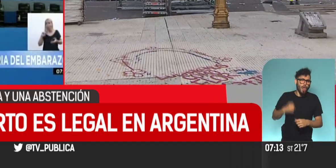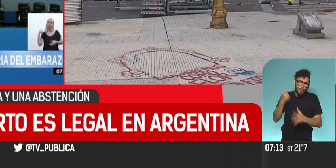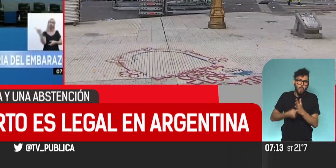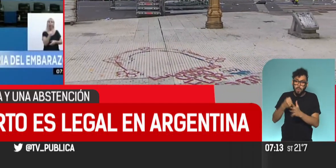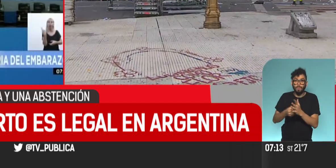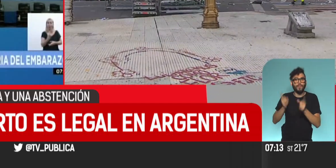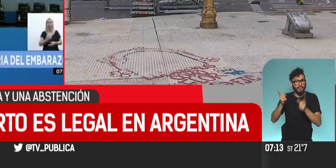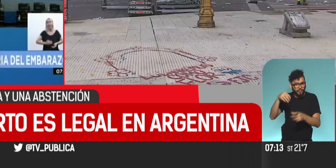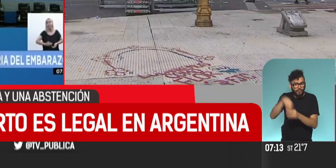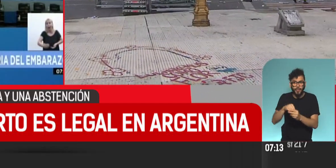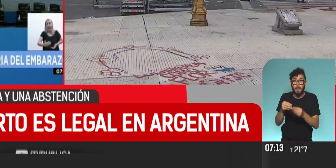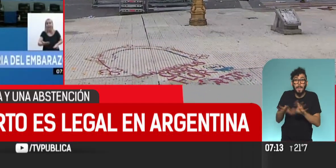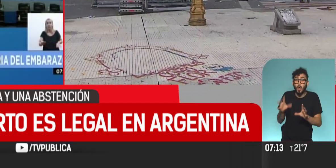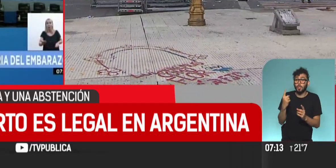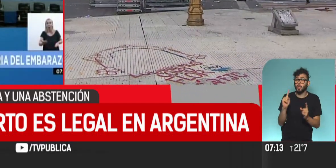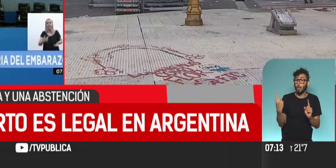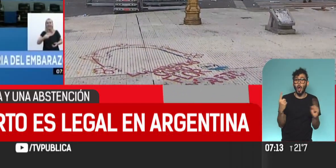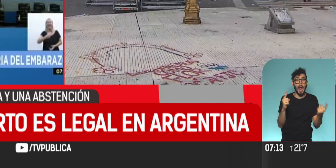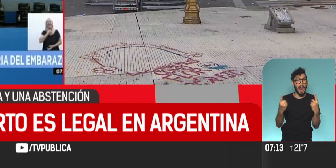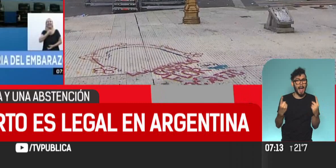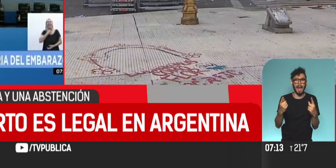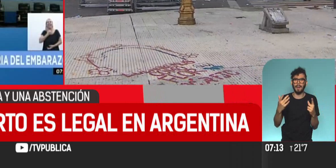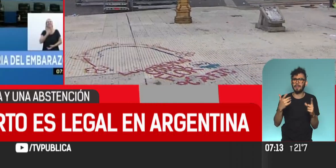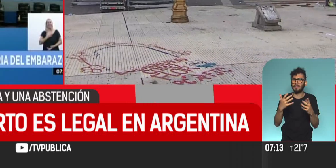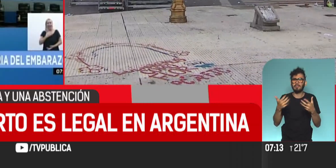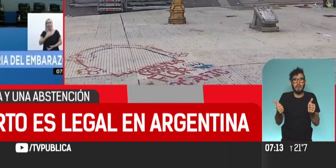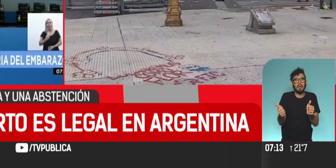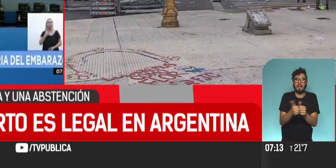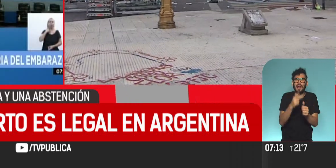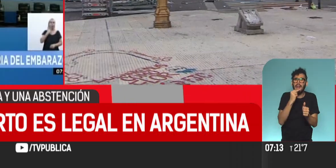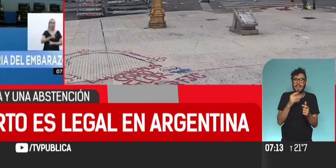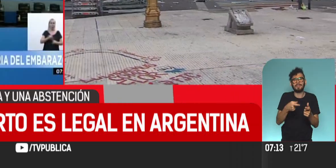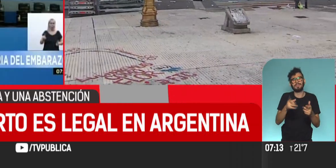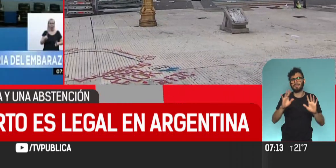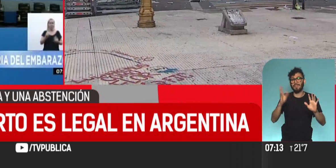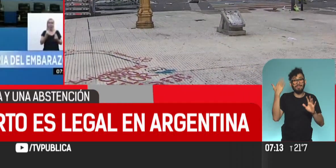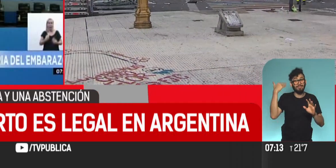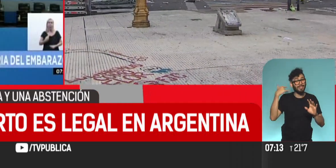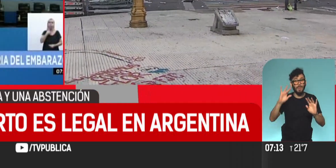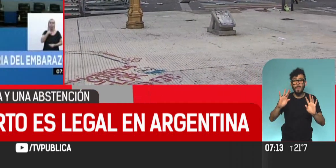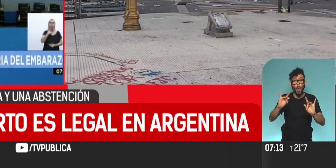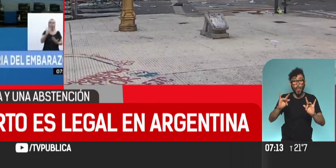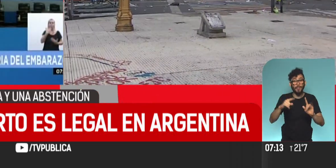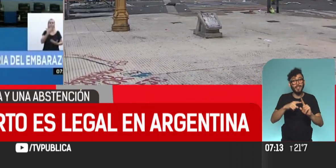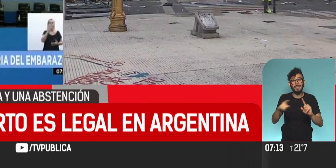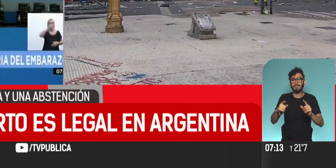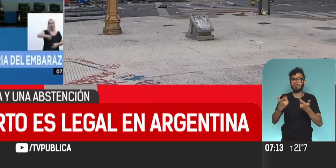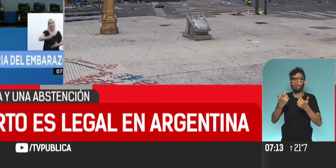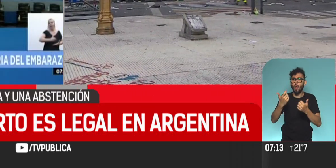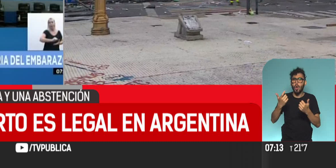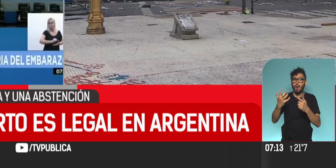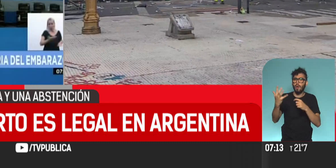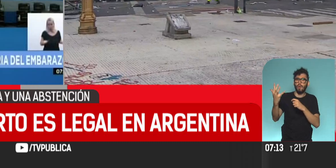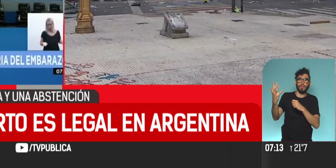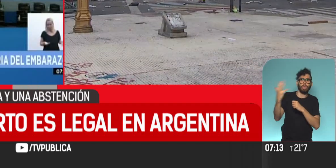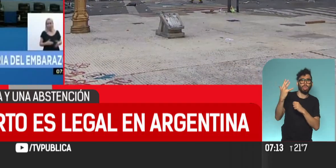atrás, a las que empezaron solas, realmente cuando nadie las acompañaba, cuando era muy difícil, cuando tuvieron que atravesar la historia de los prejuicios